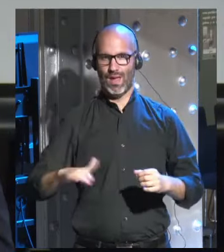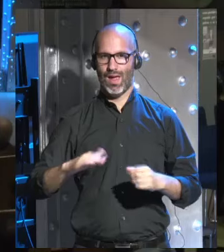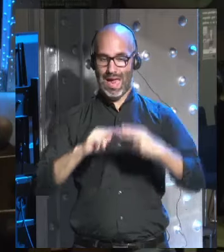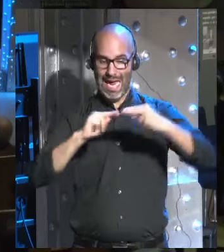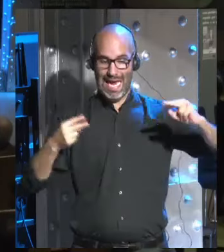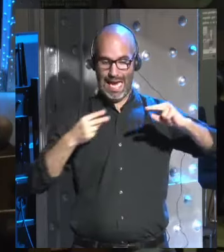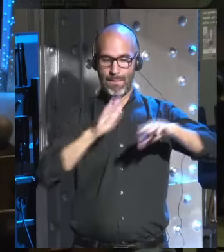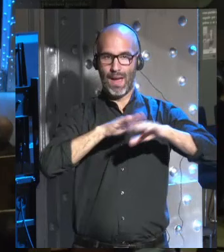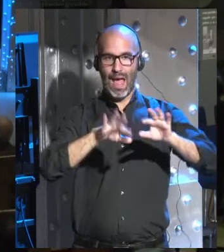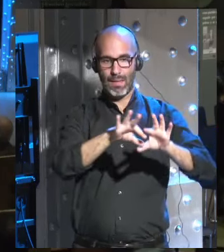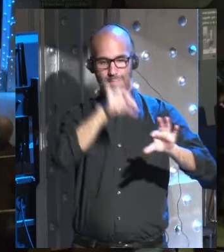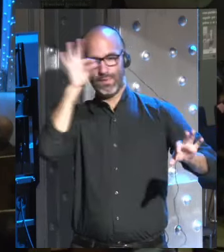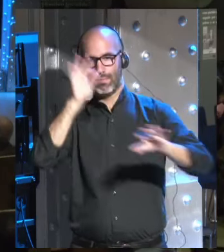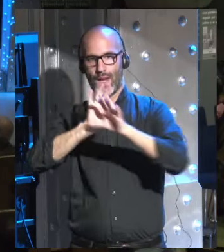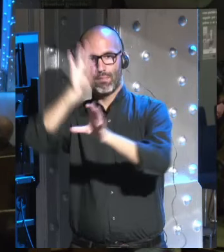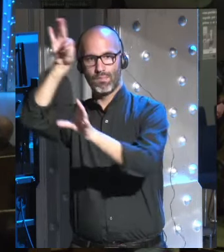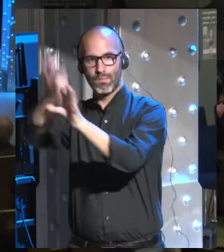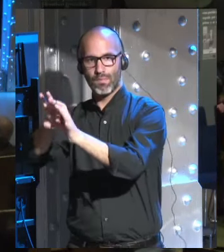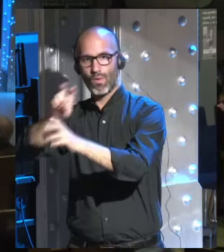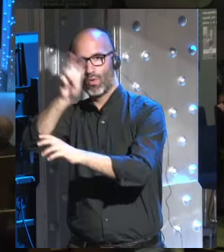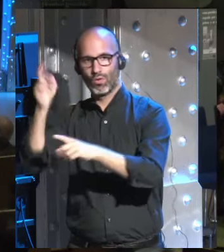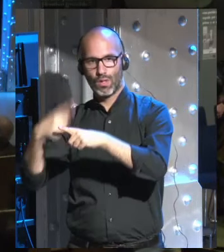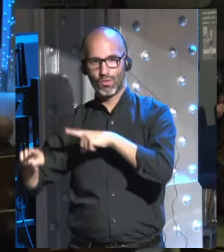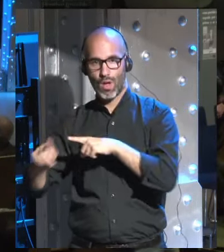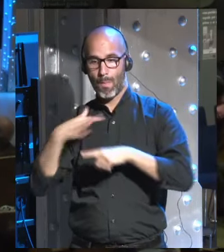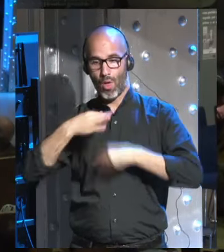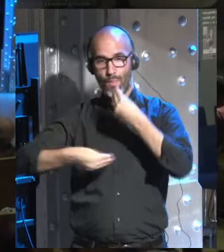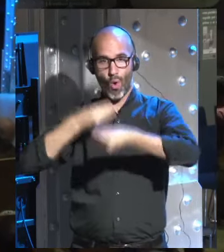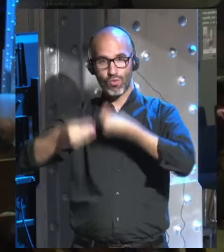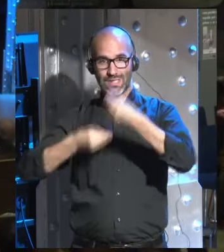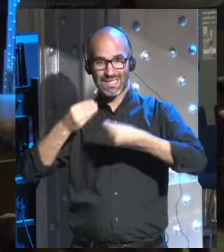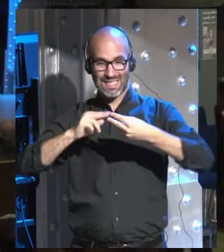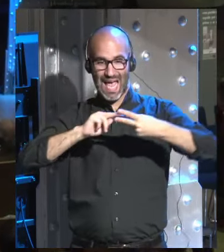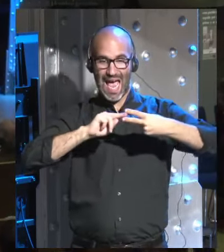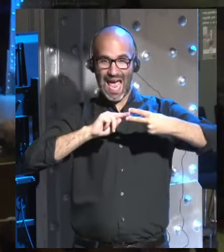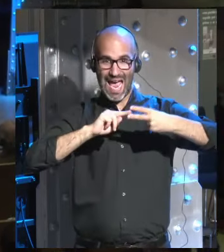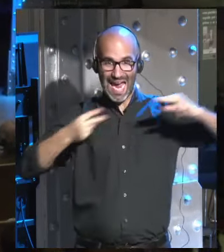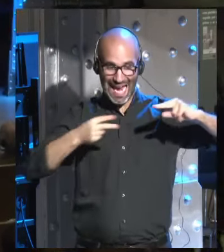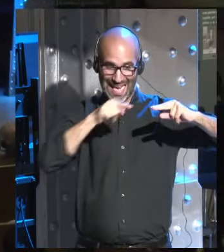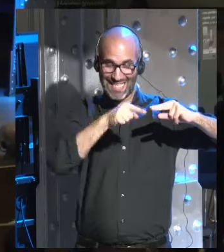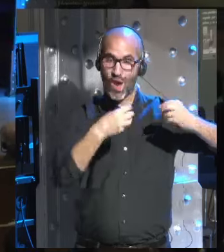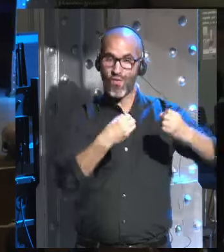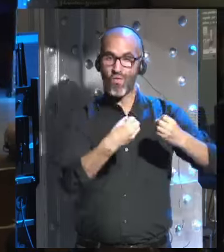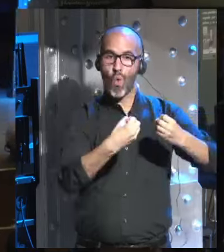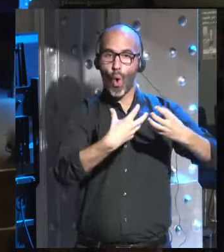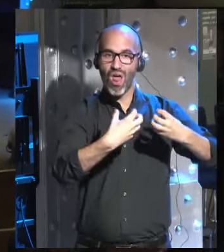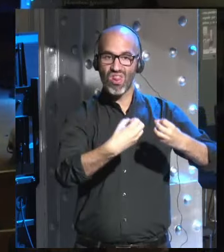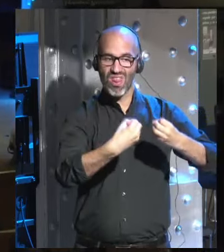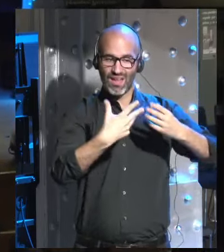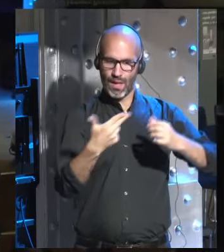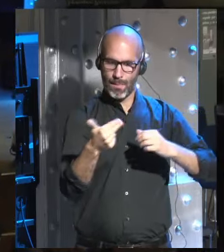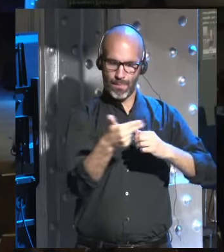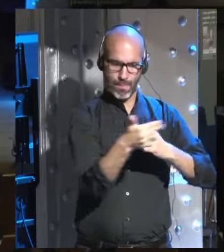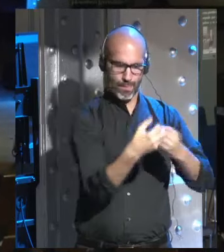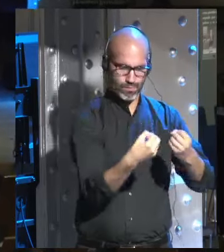brillar en esa luz y podemos utilizar ese gen de ese pez o